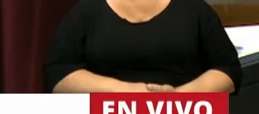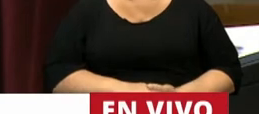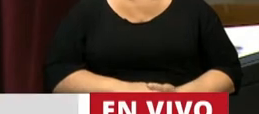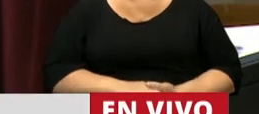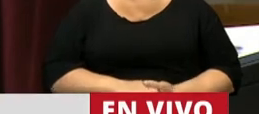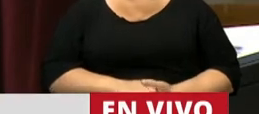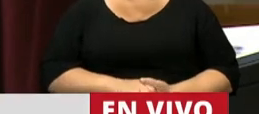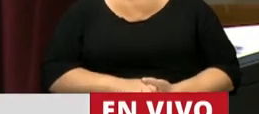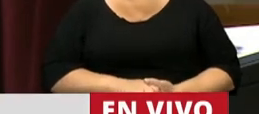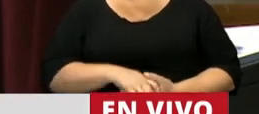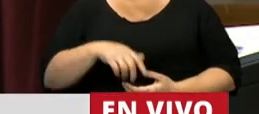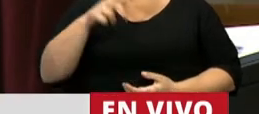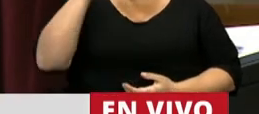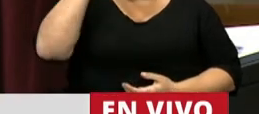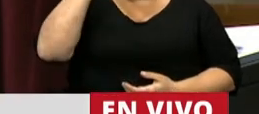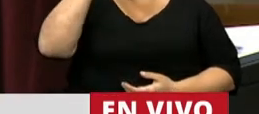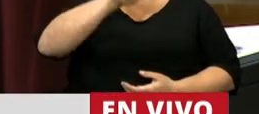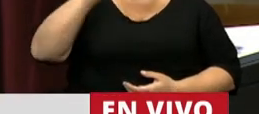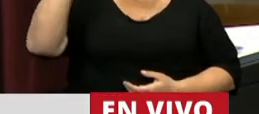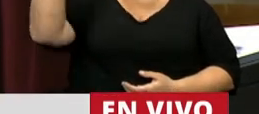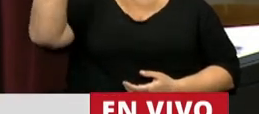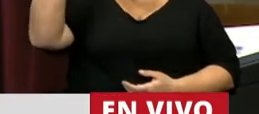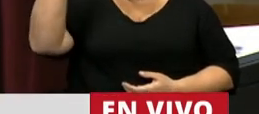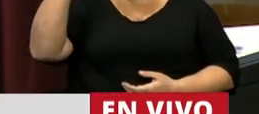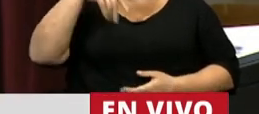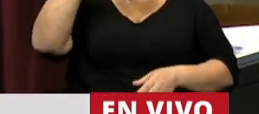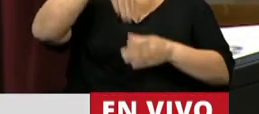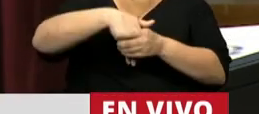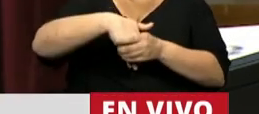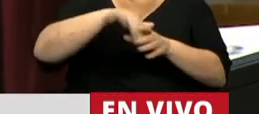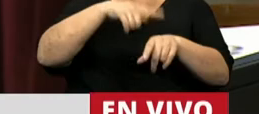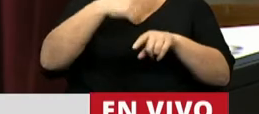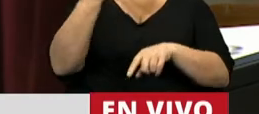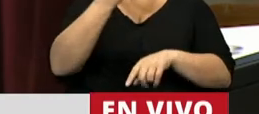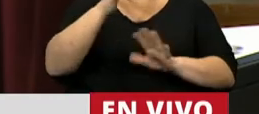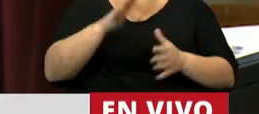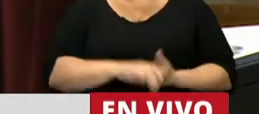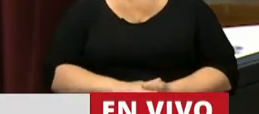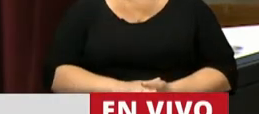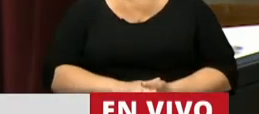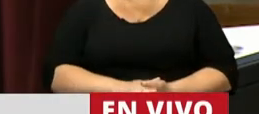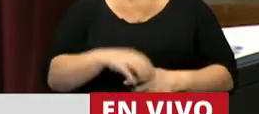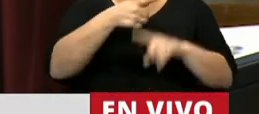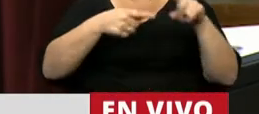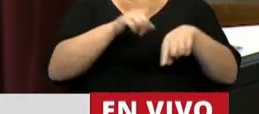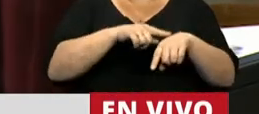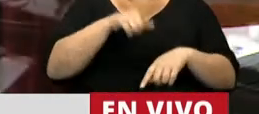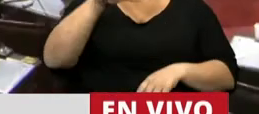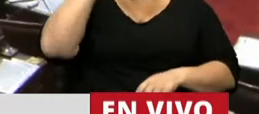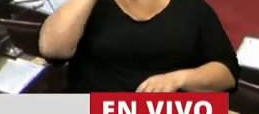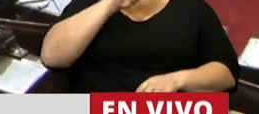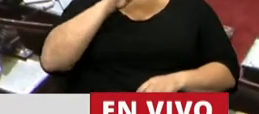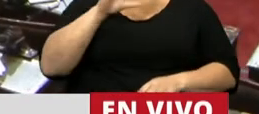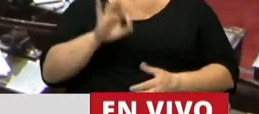Tenemos ocho oradores y estaríamos votando hoy ahora. Tiene la palabra el diputado Mario Leito.